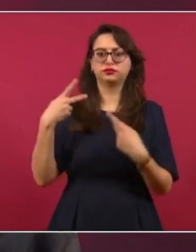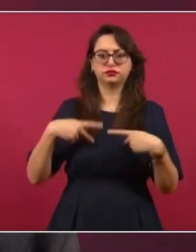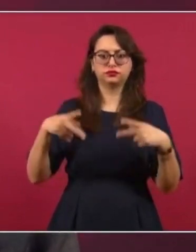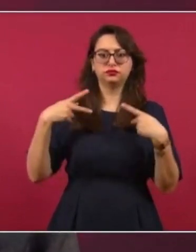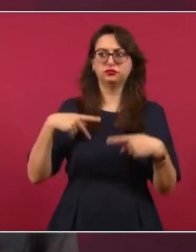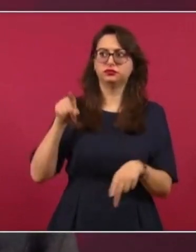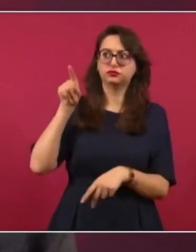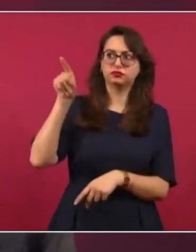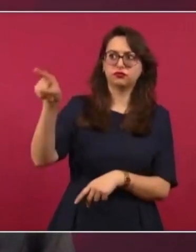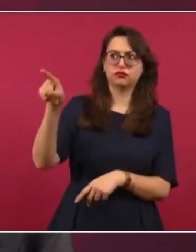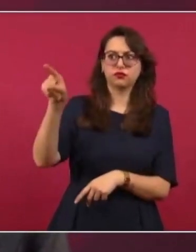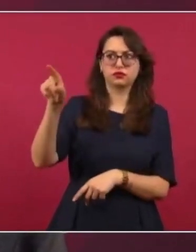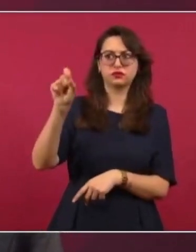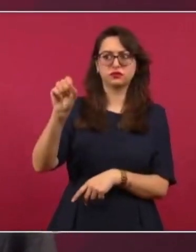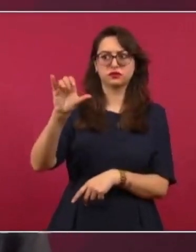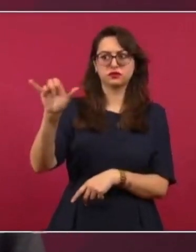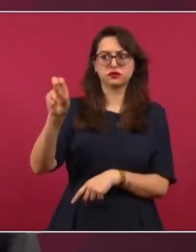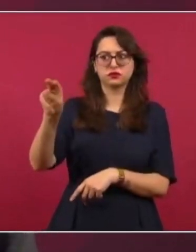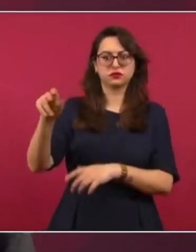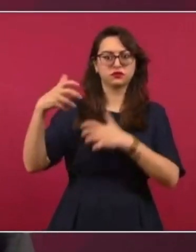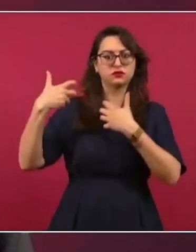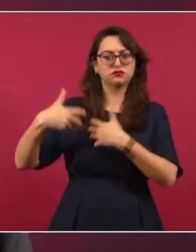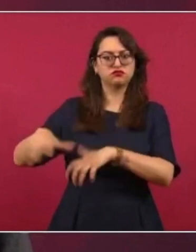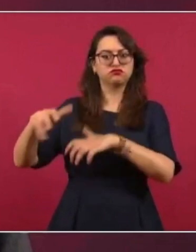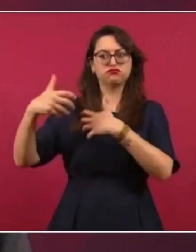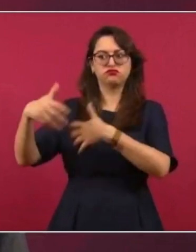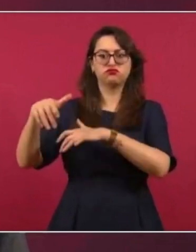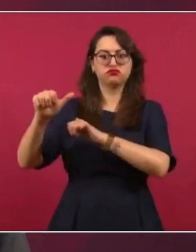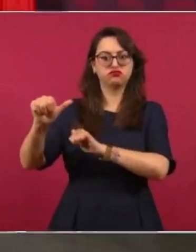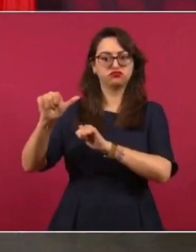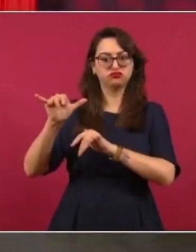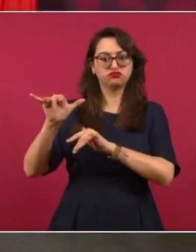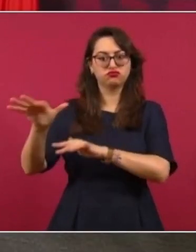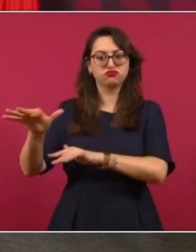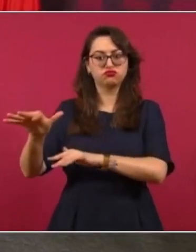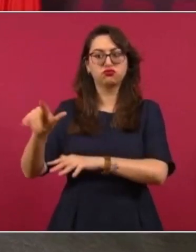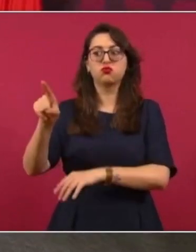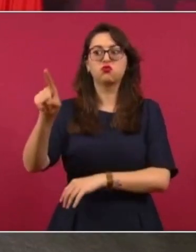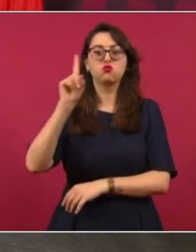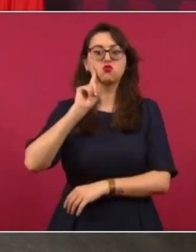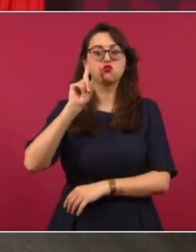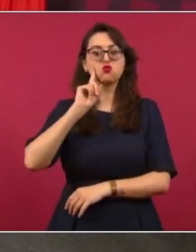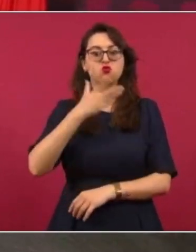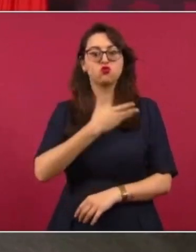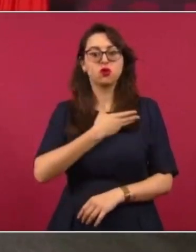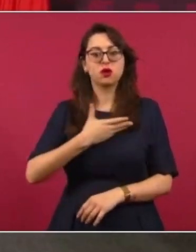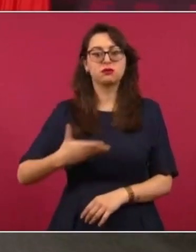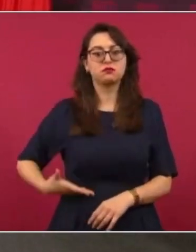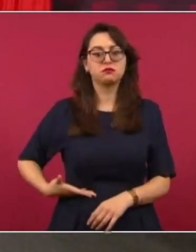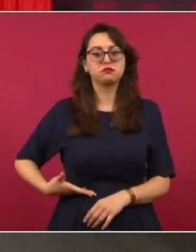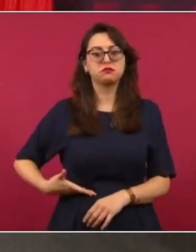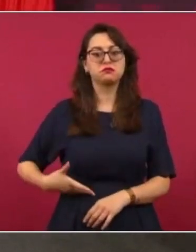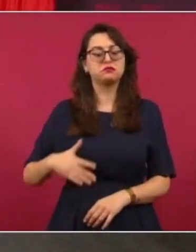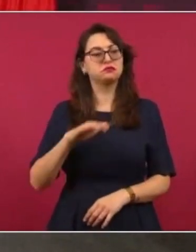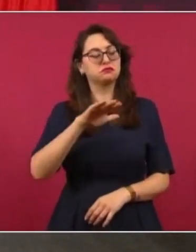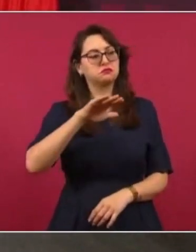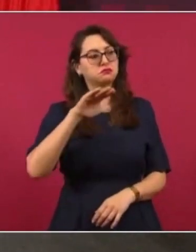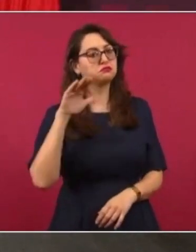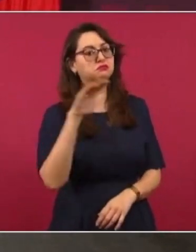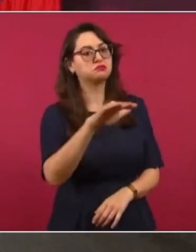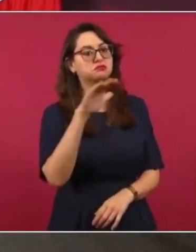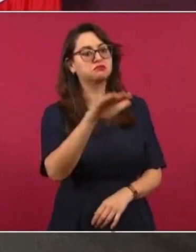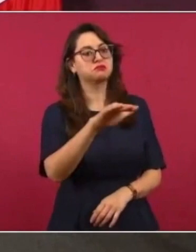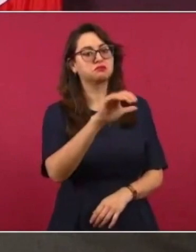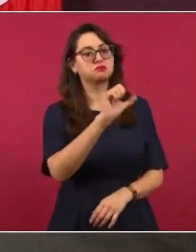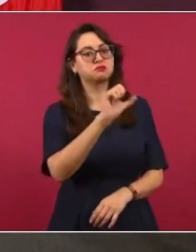Corte de Justicia de la Nación, ha solicitado por la vía oficial institucional, mediante un oficio a la secretaria de